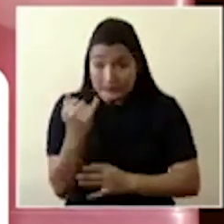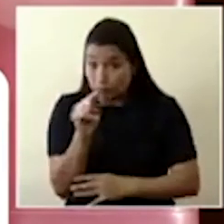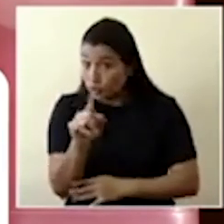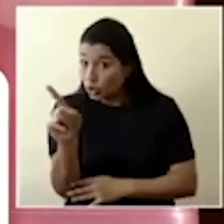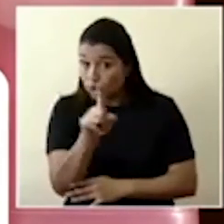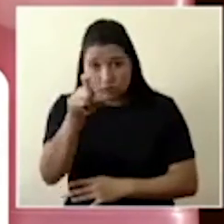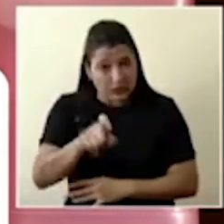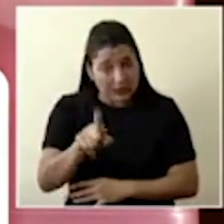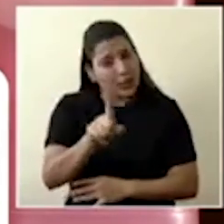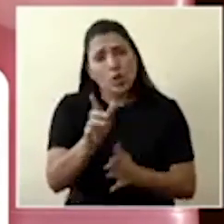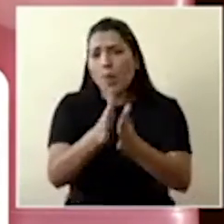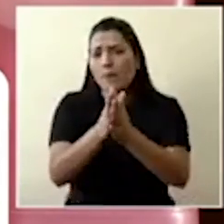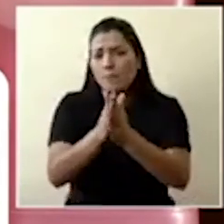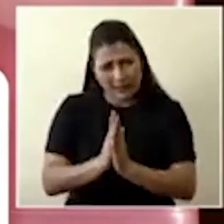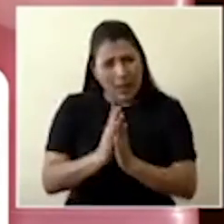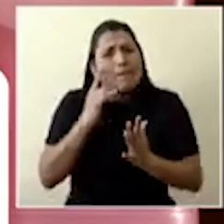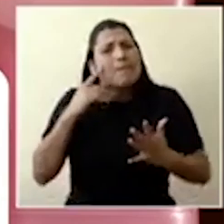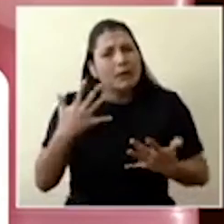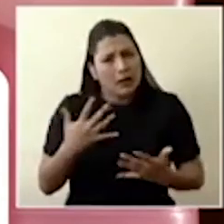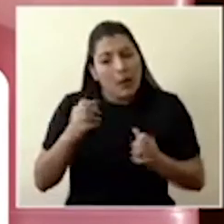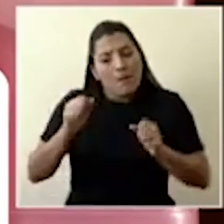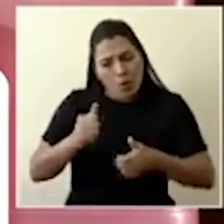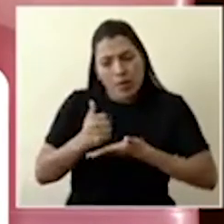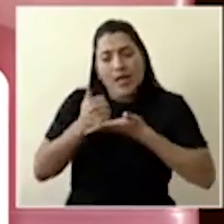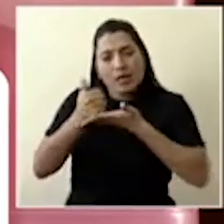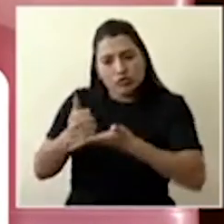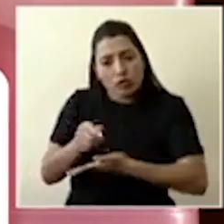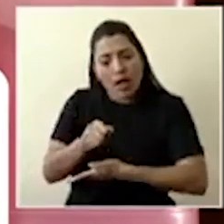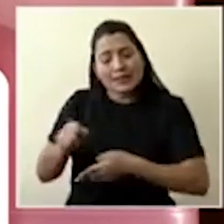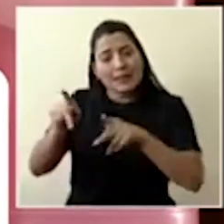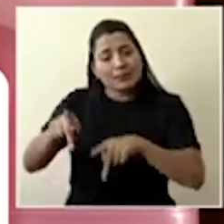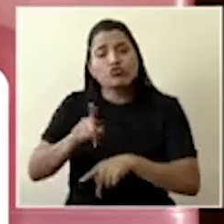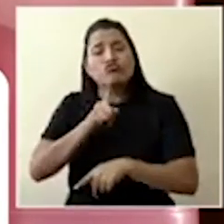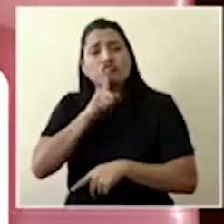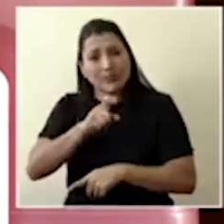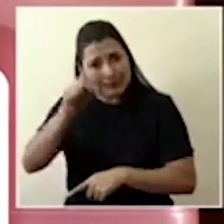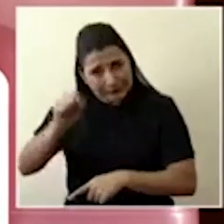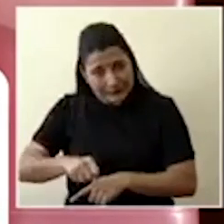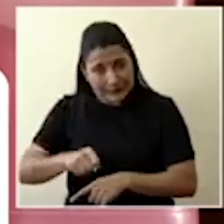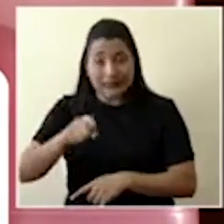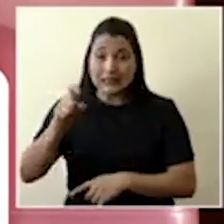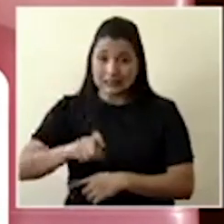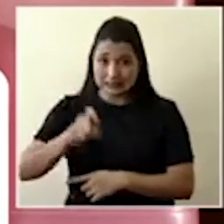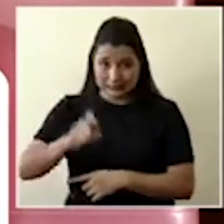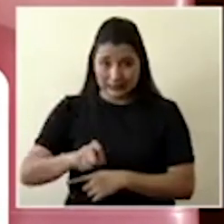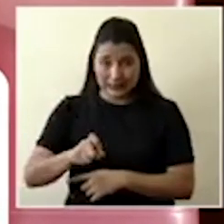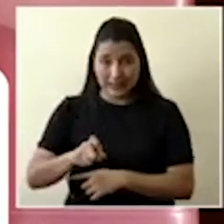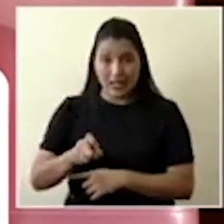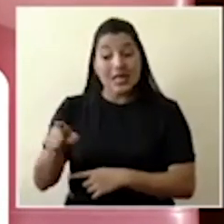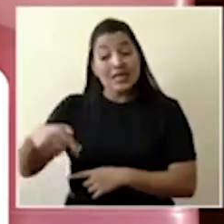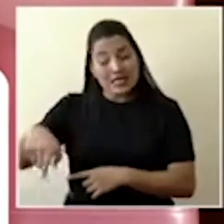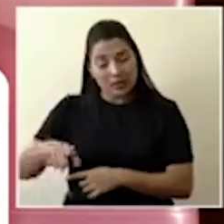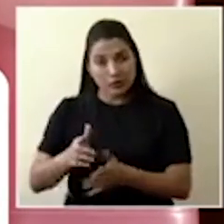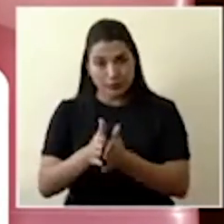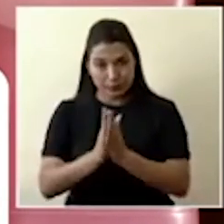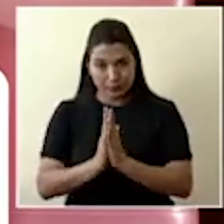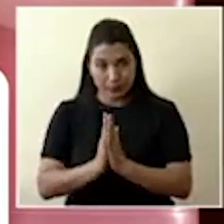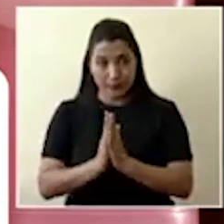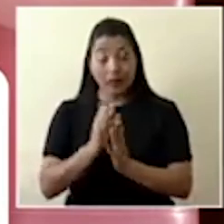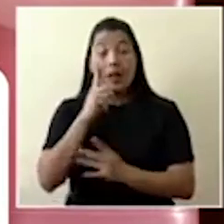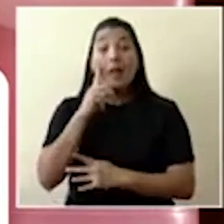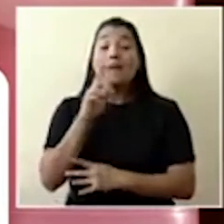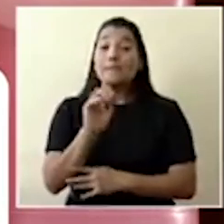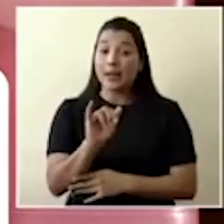acaparar. Dejemos que las personas que están necesitando más sean las que puedan desarrollar esta tarea. Para eso,